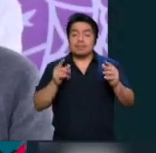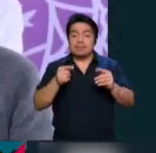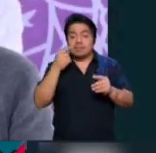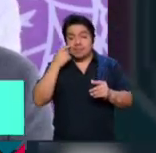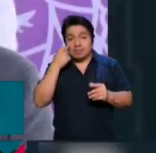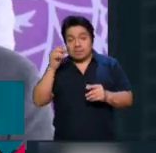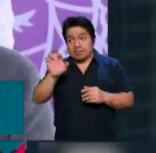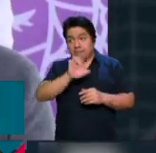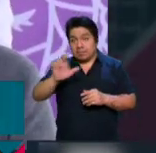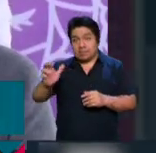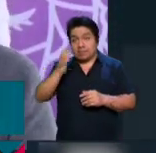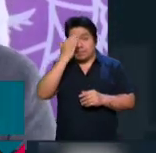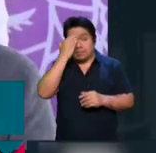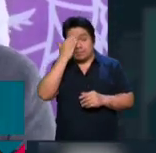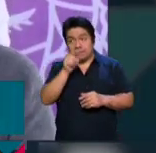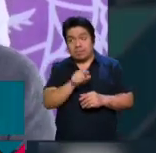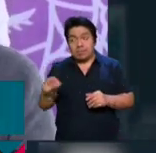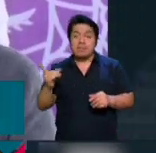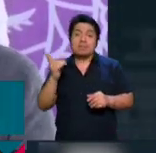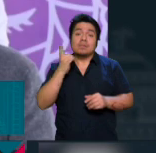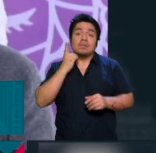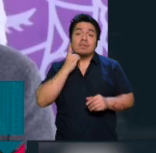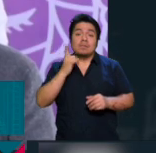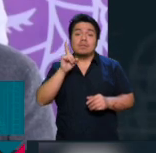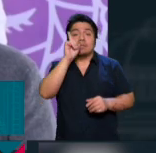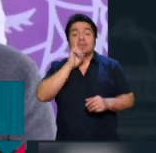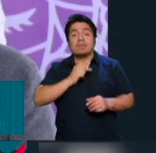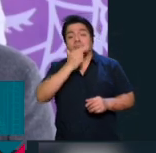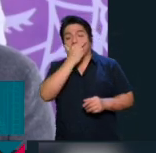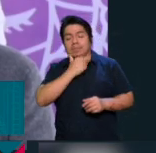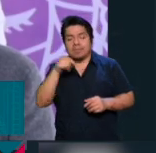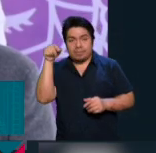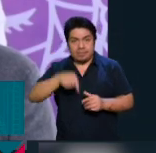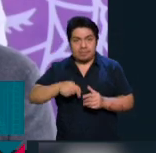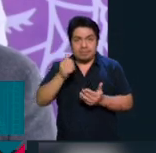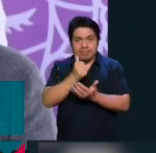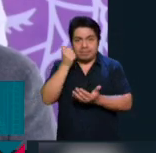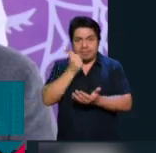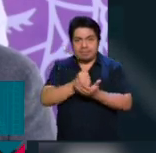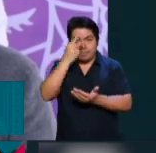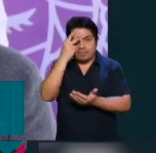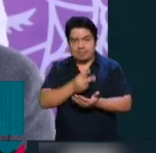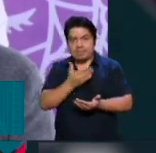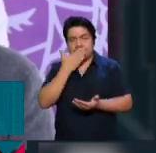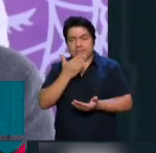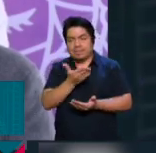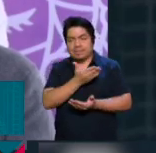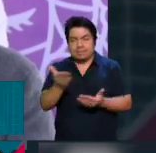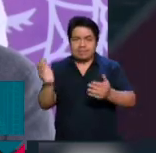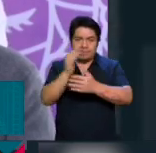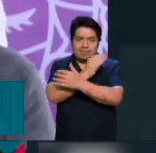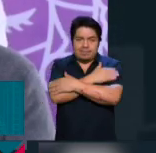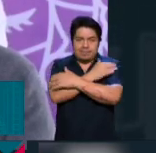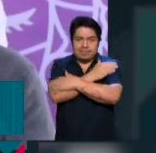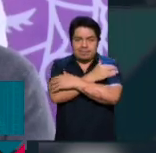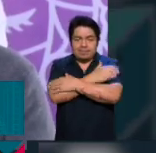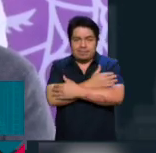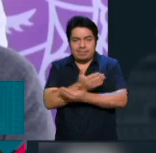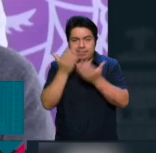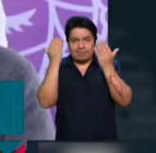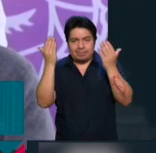Un reconocimiento a los diputados y diputadas locales de la Ciudad de México. Un fuerte aplauso.